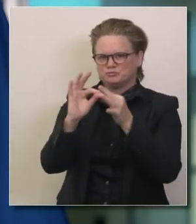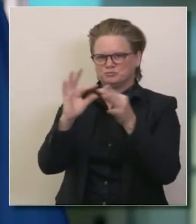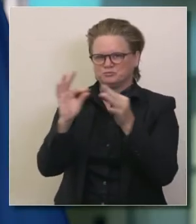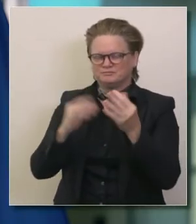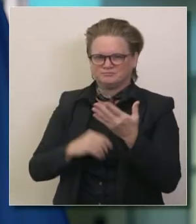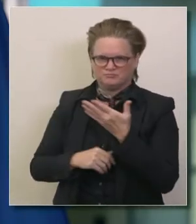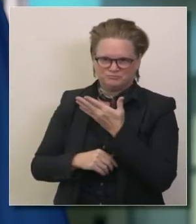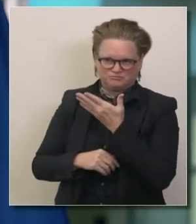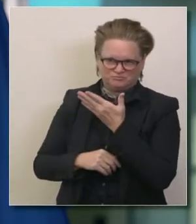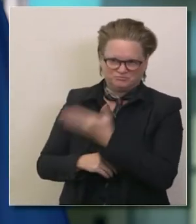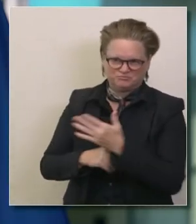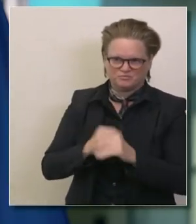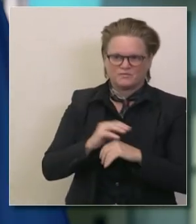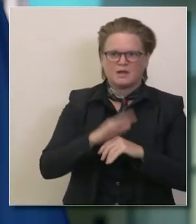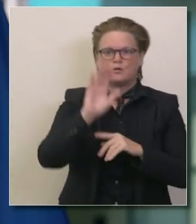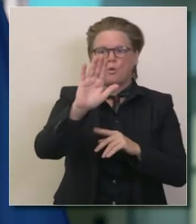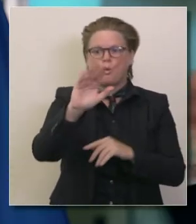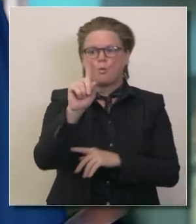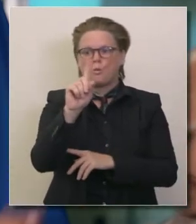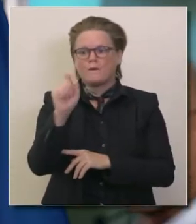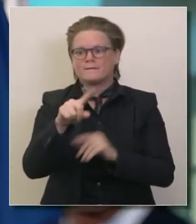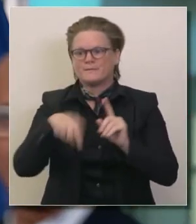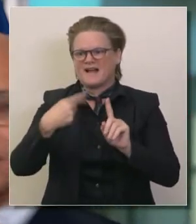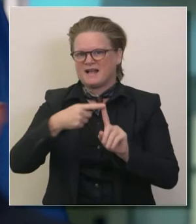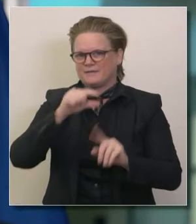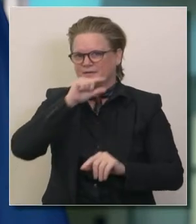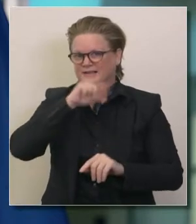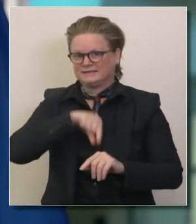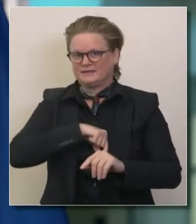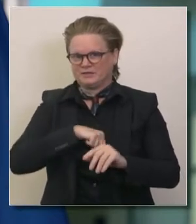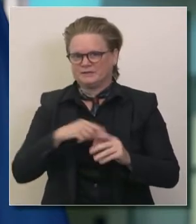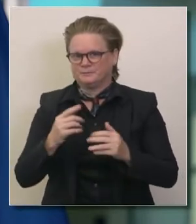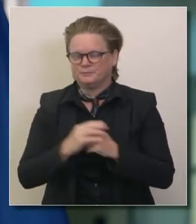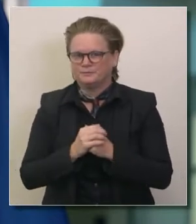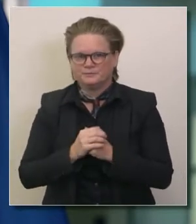torno a sus preocupaciones sobre el día de acción de gracias doctor Galli